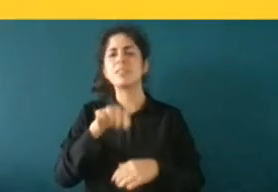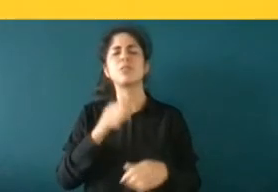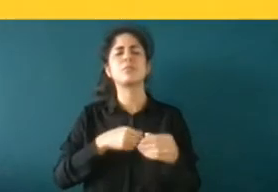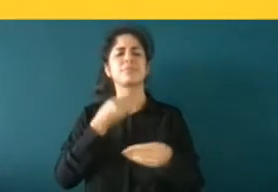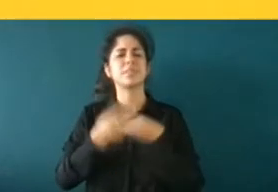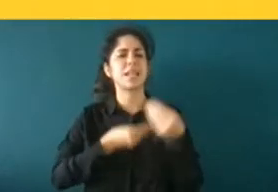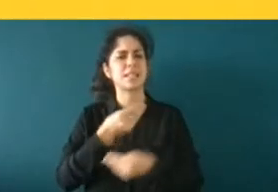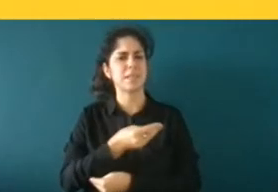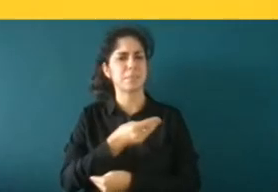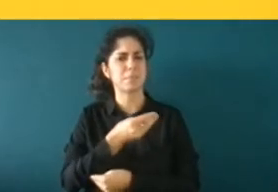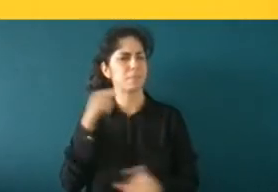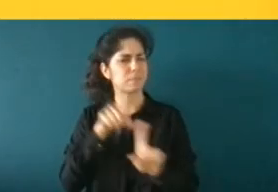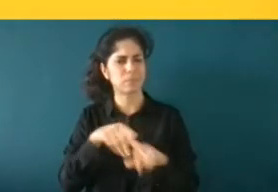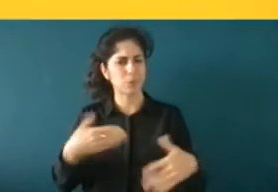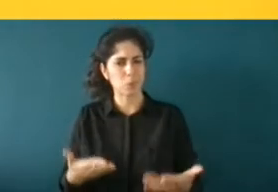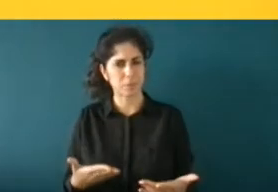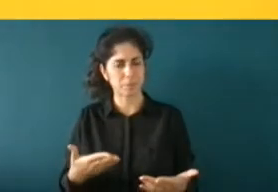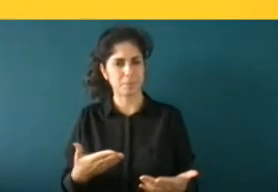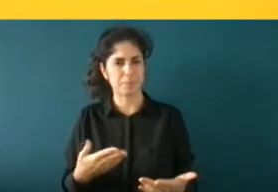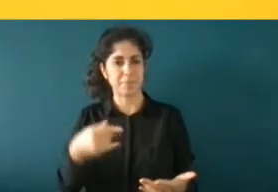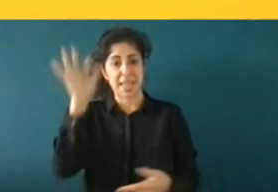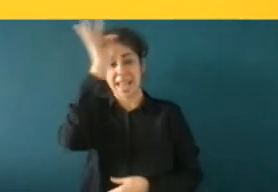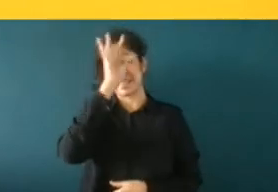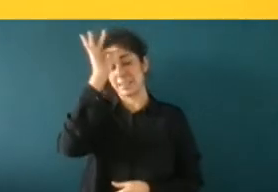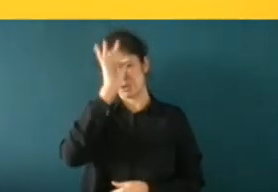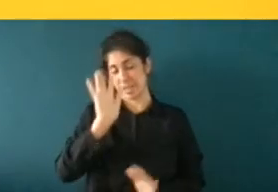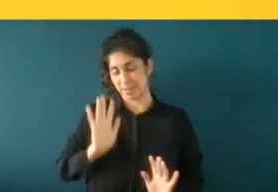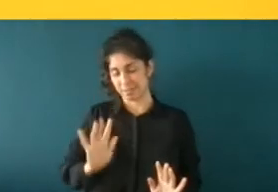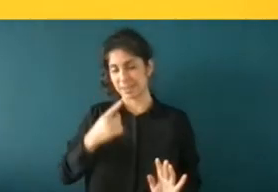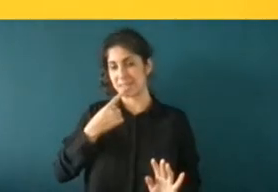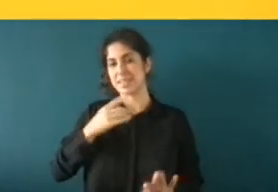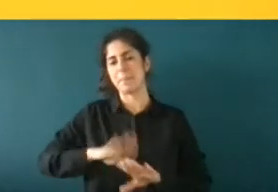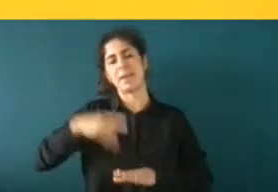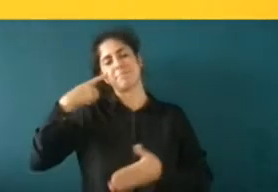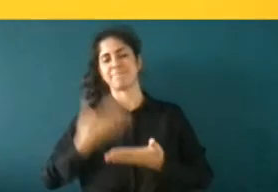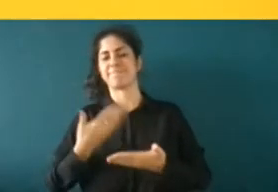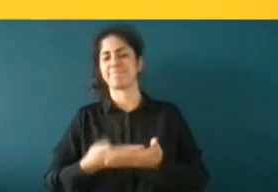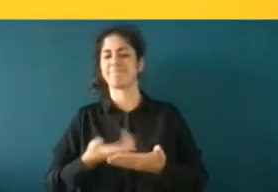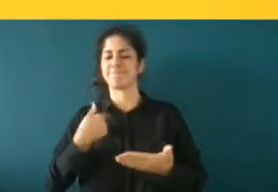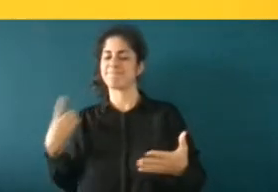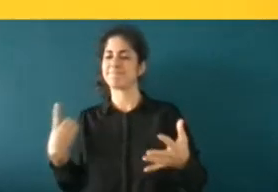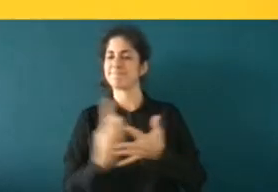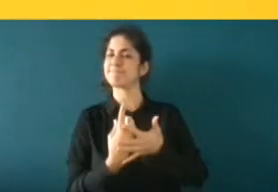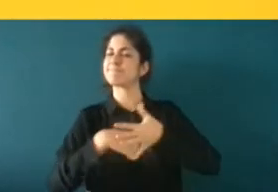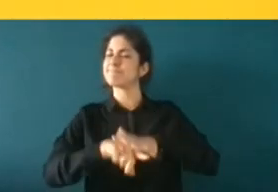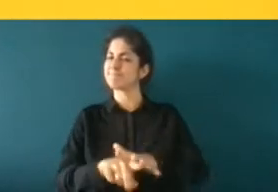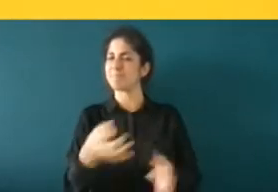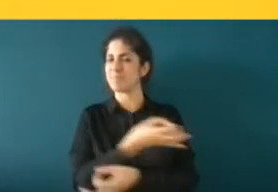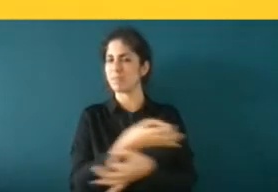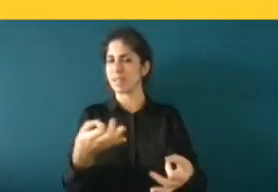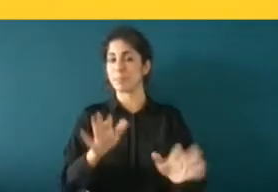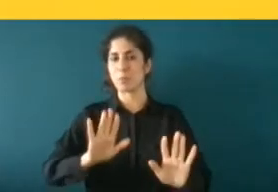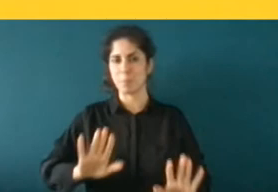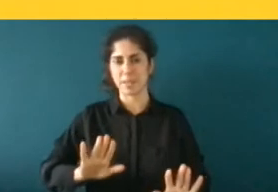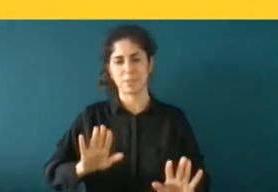supuestamente para para demostrar tu tu integración pero al pensamiento que